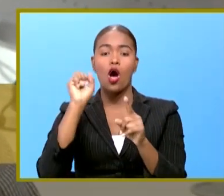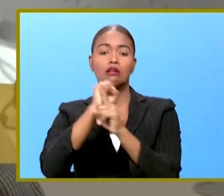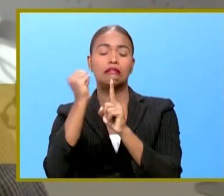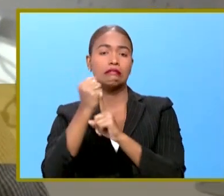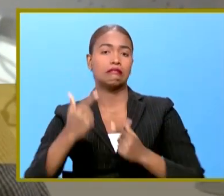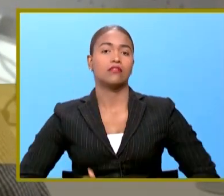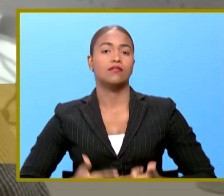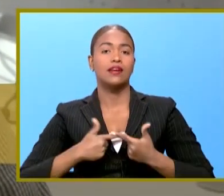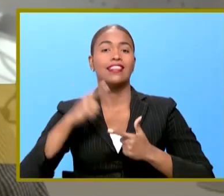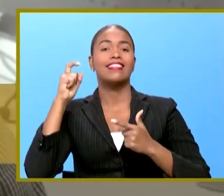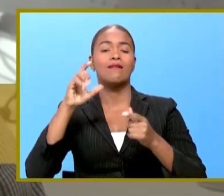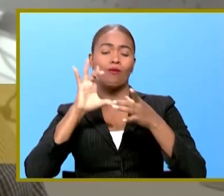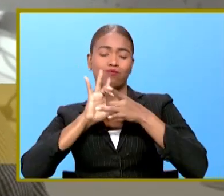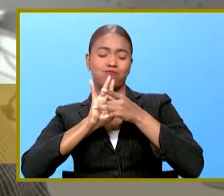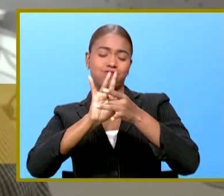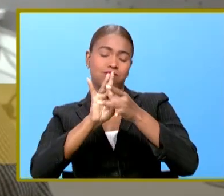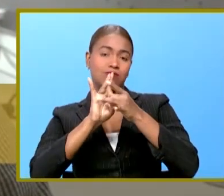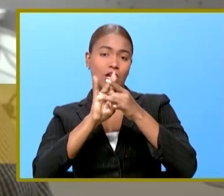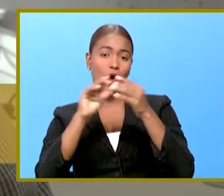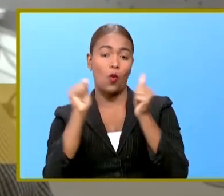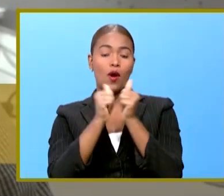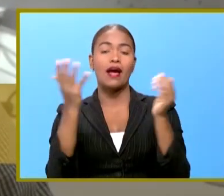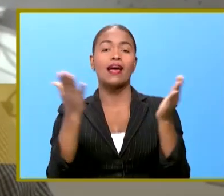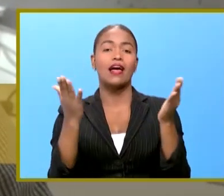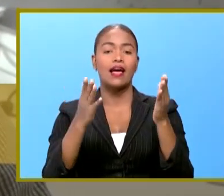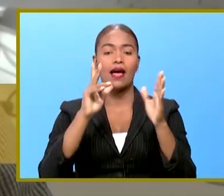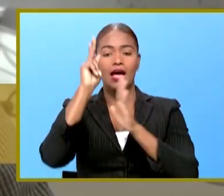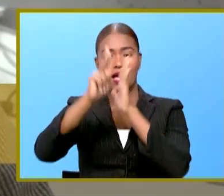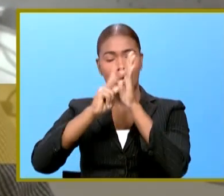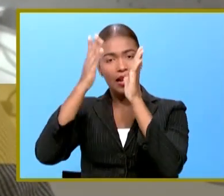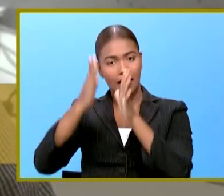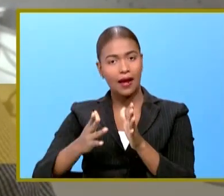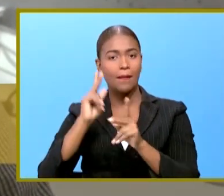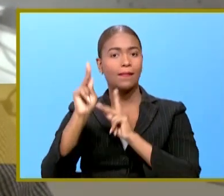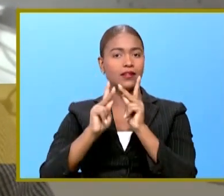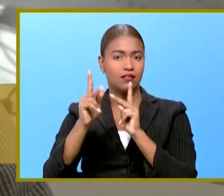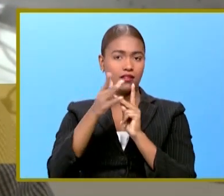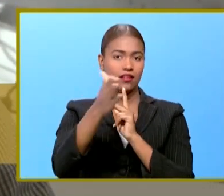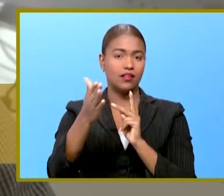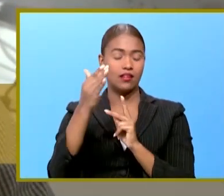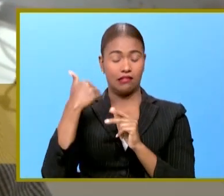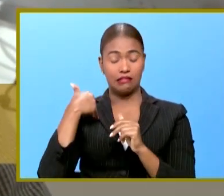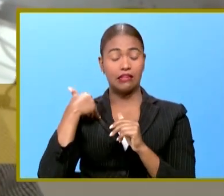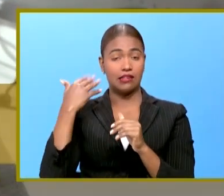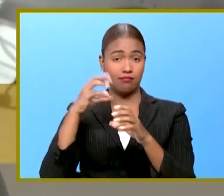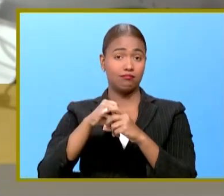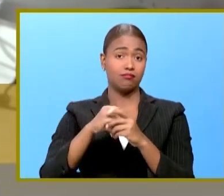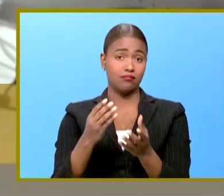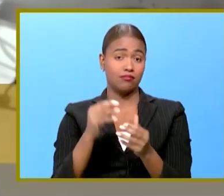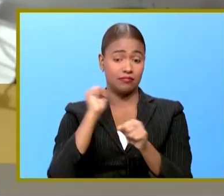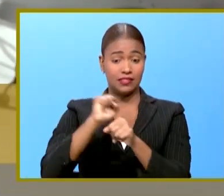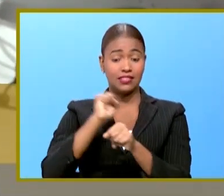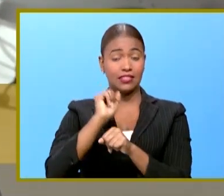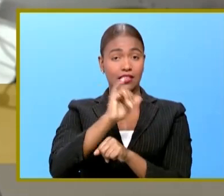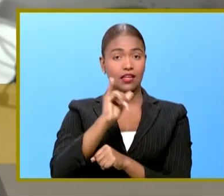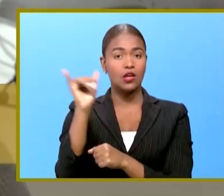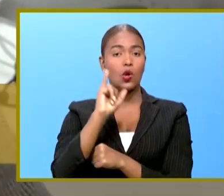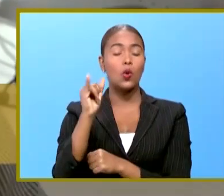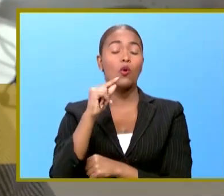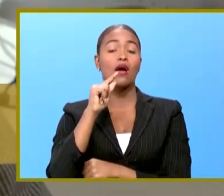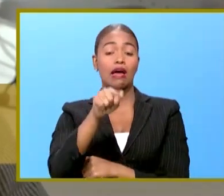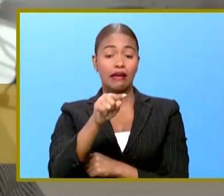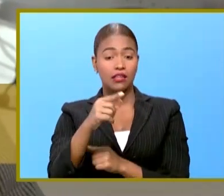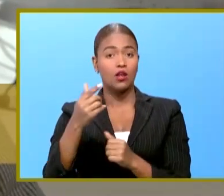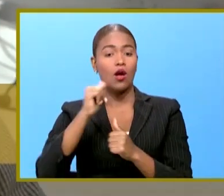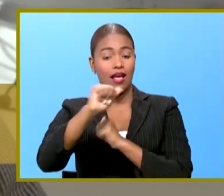acercamiento con lo que es la prensa quien es el cuarto poder por así decirlo y que de verdad es un medio